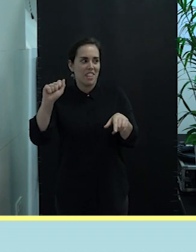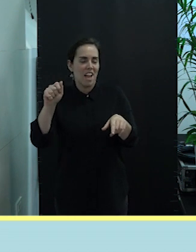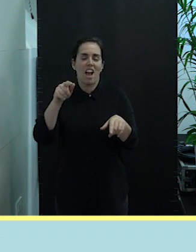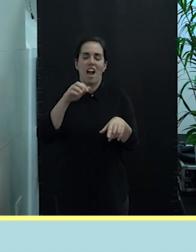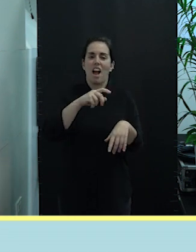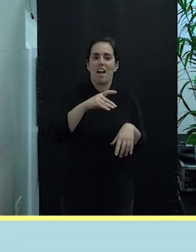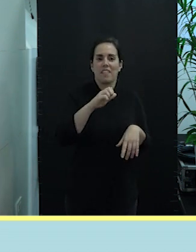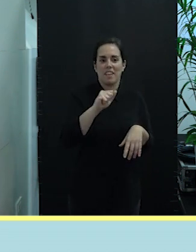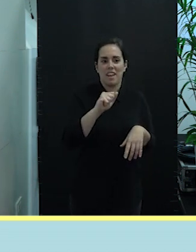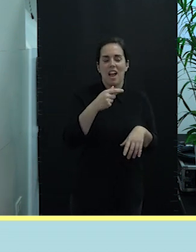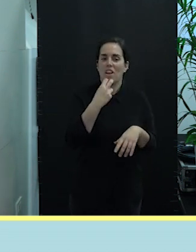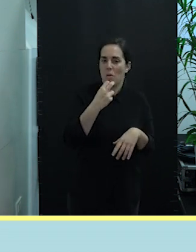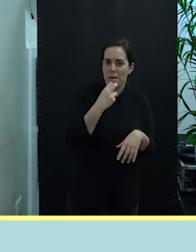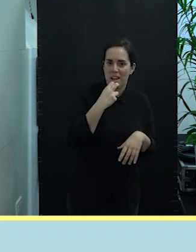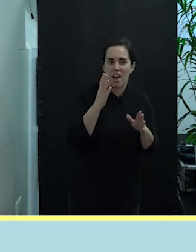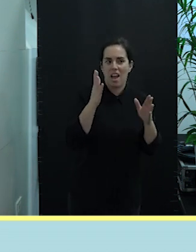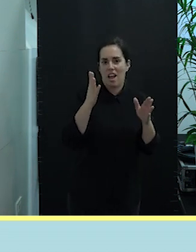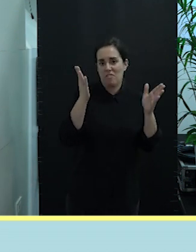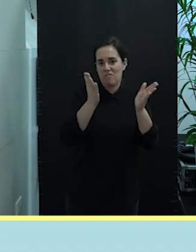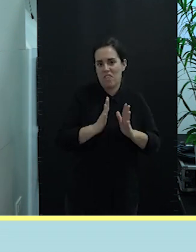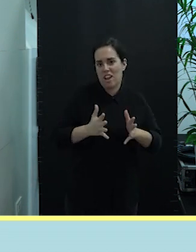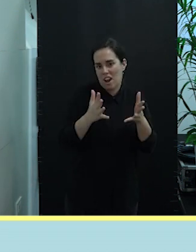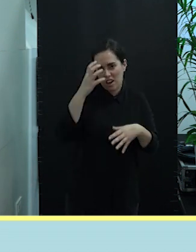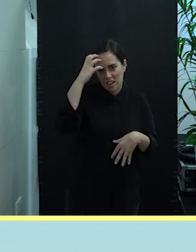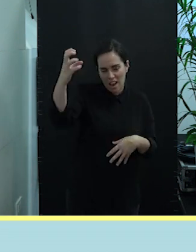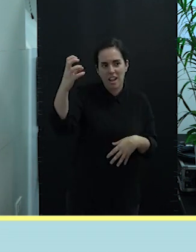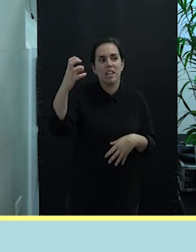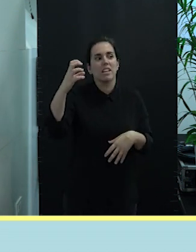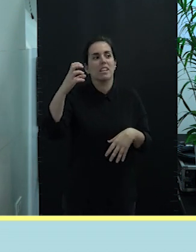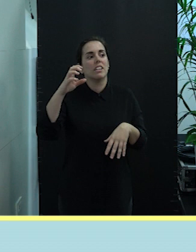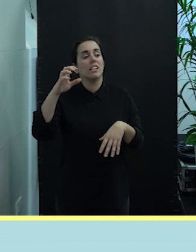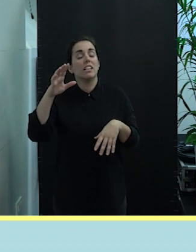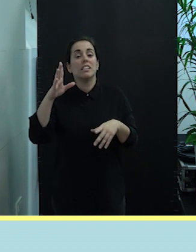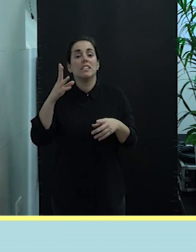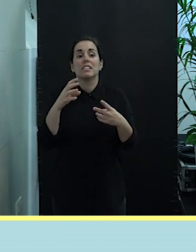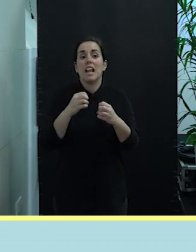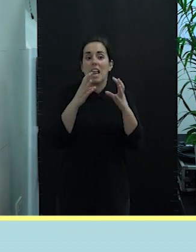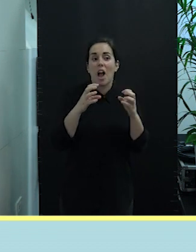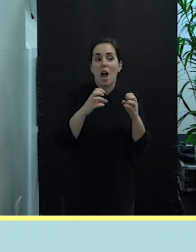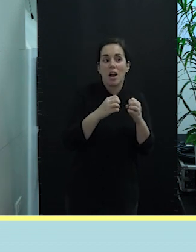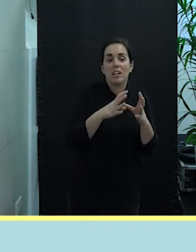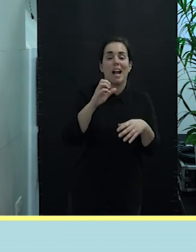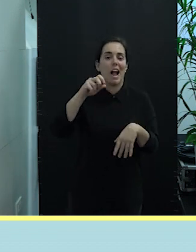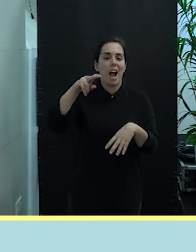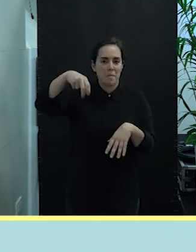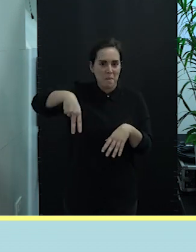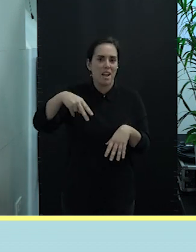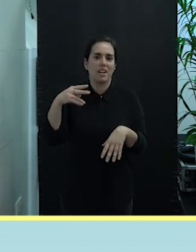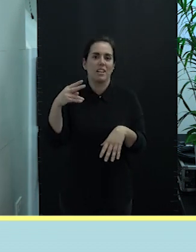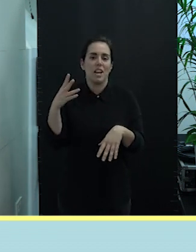Gomera, Valle Gran Rey, con Vanessa y con Eva. La Palma, con nuestra Carmen Concepción.